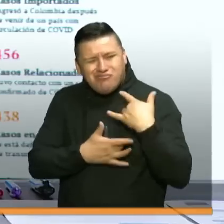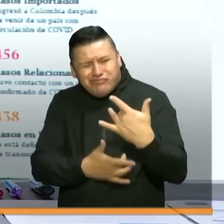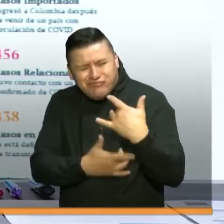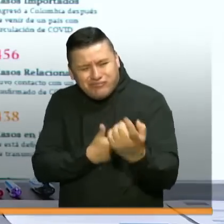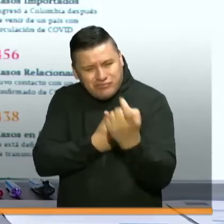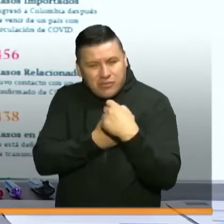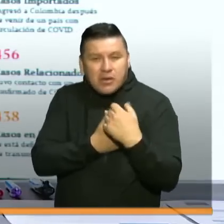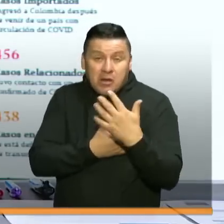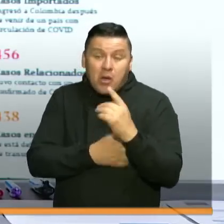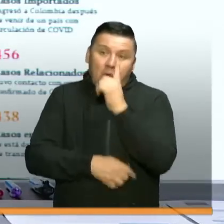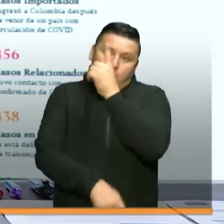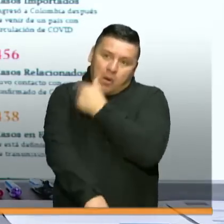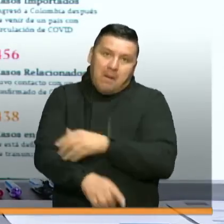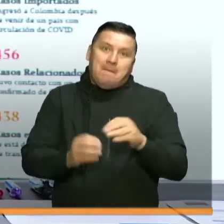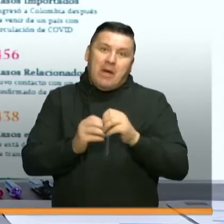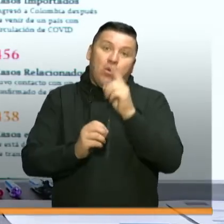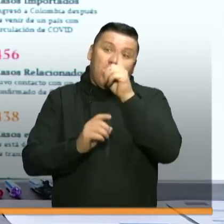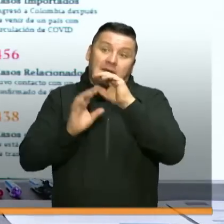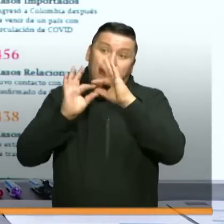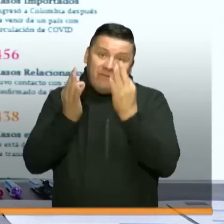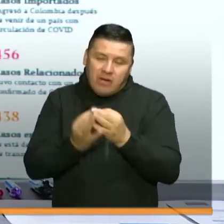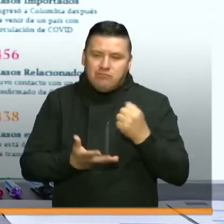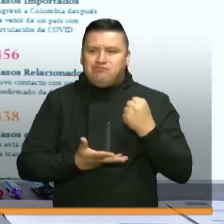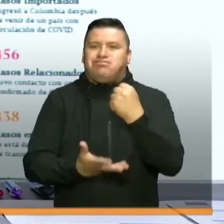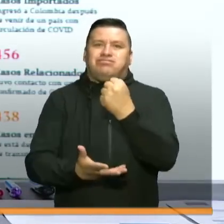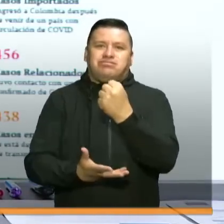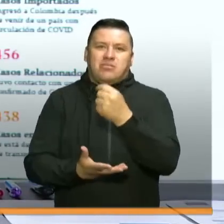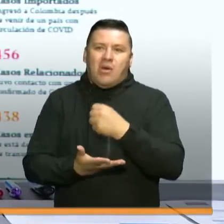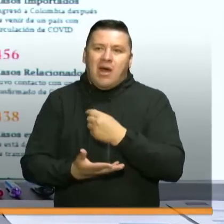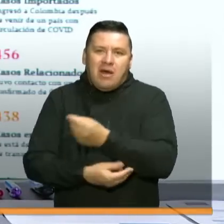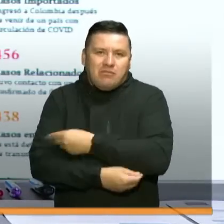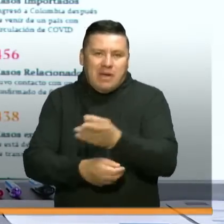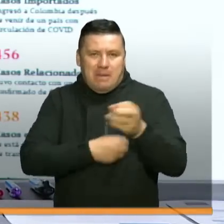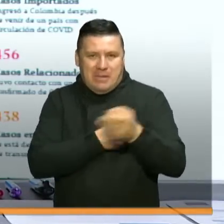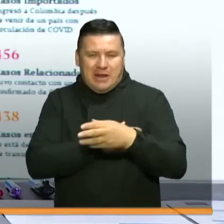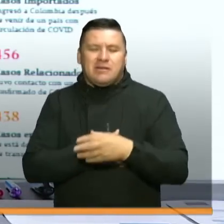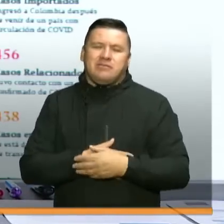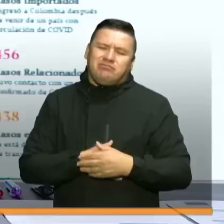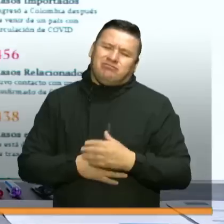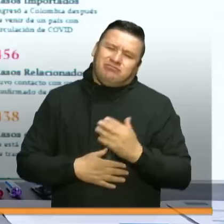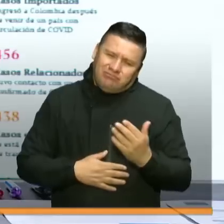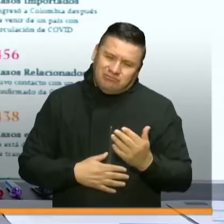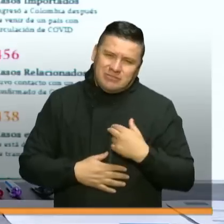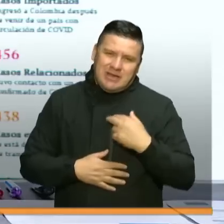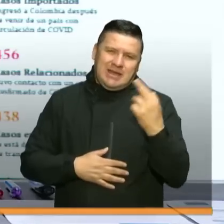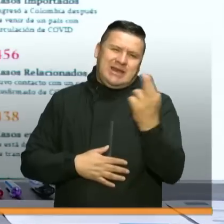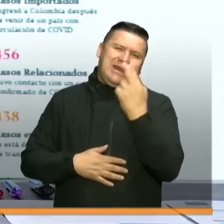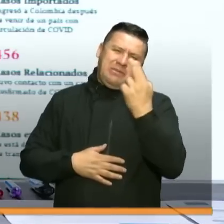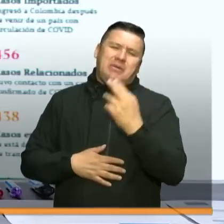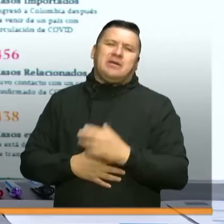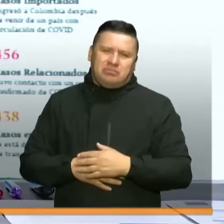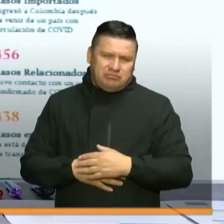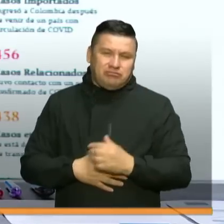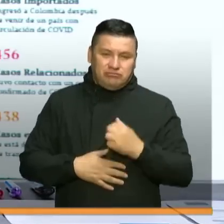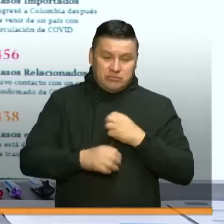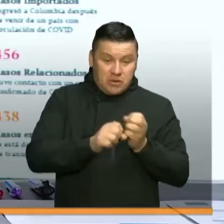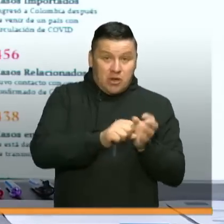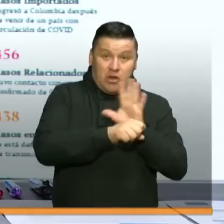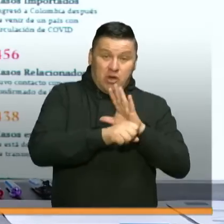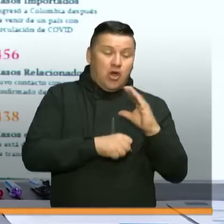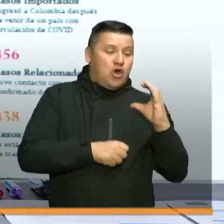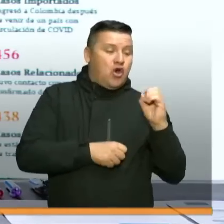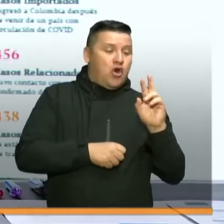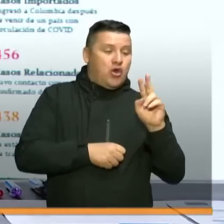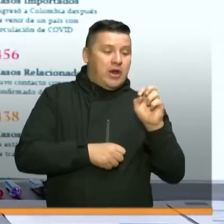permitiendo que cerca de un millón de familias puedan tener esa ayuda tan importante. Así que, repito, tenemos coronaviruscolombia